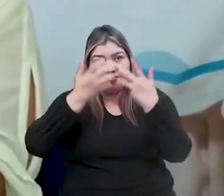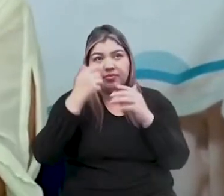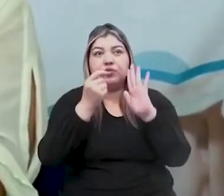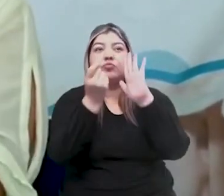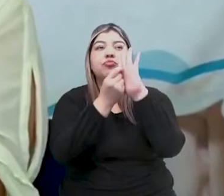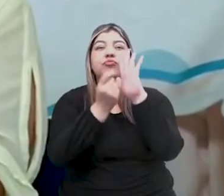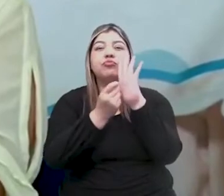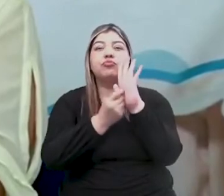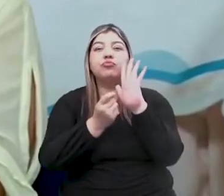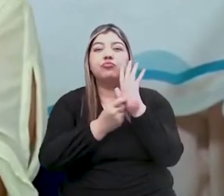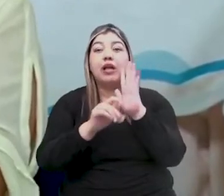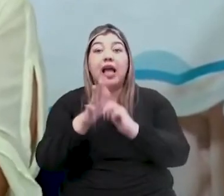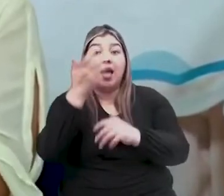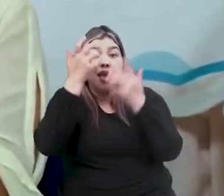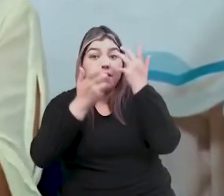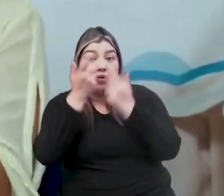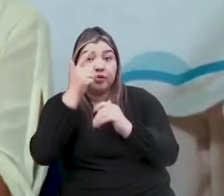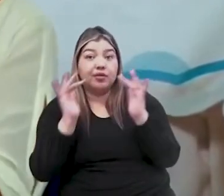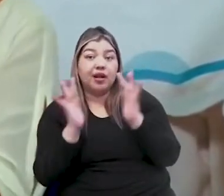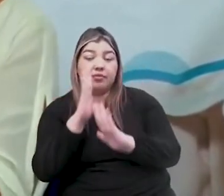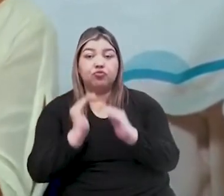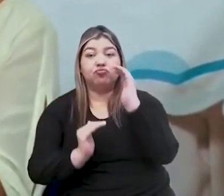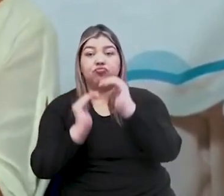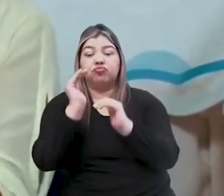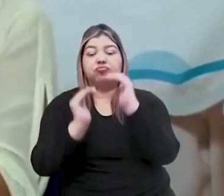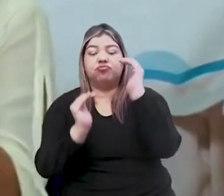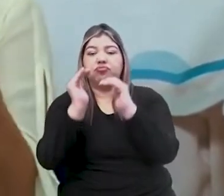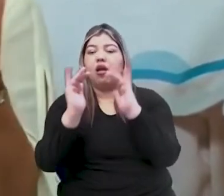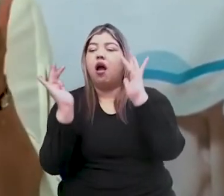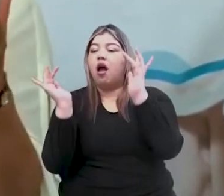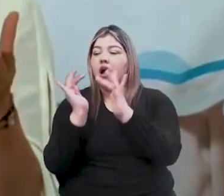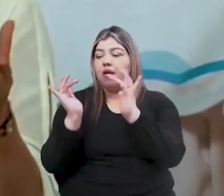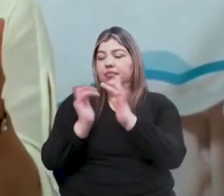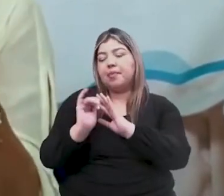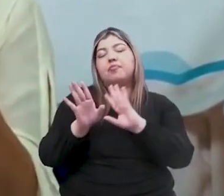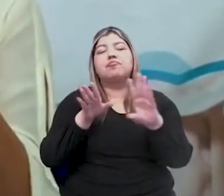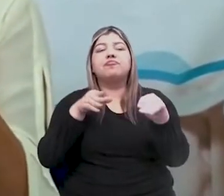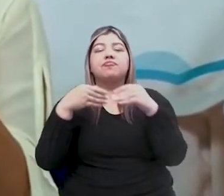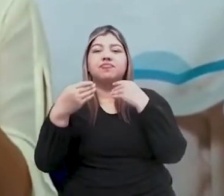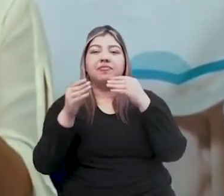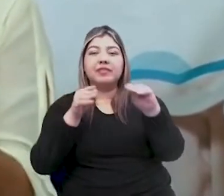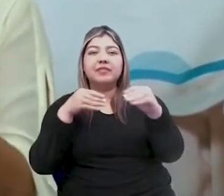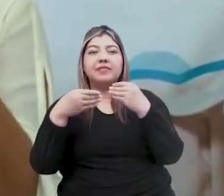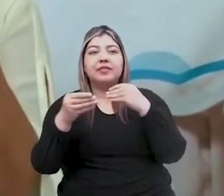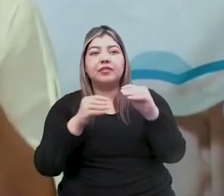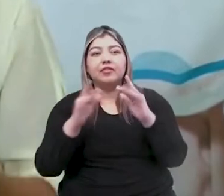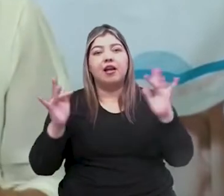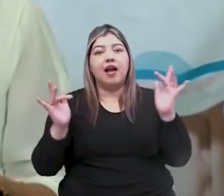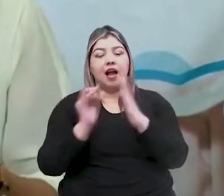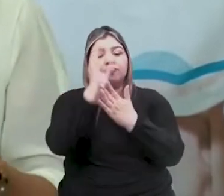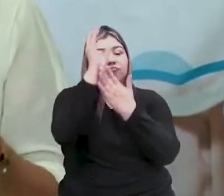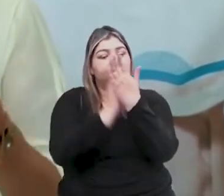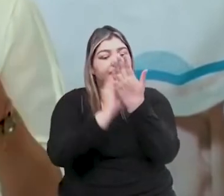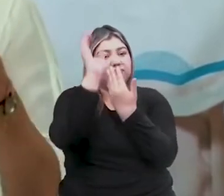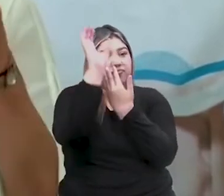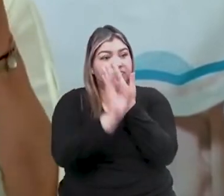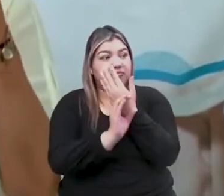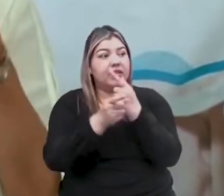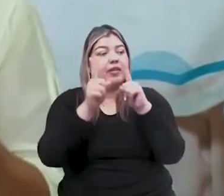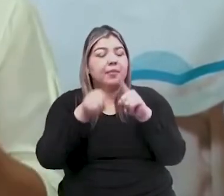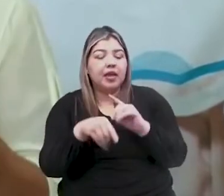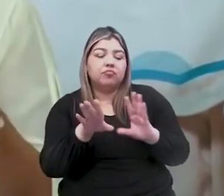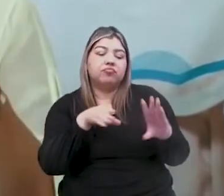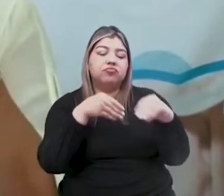evaluación por competencias que está armonizada con lo que ha sido la flexibilización curricular y los ajustes justamente a la